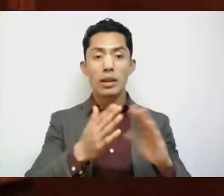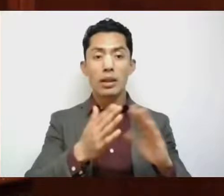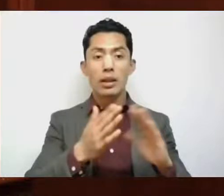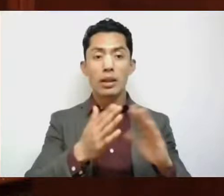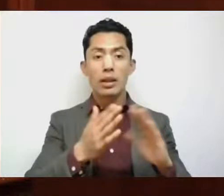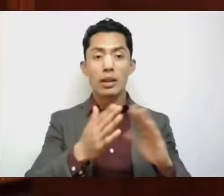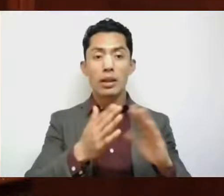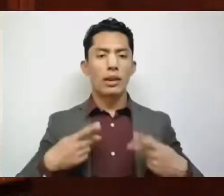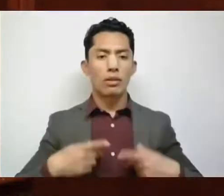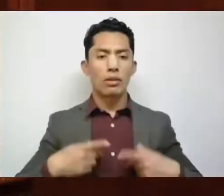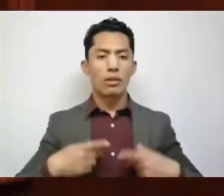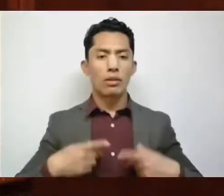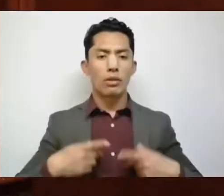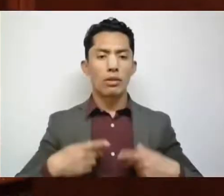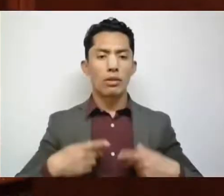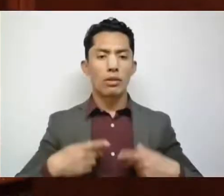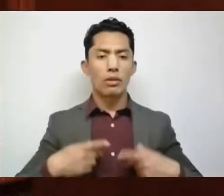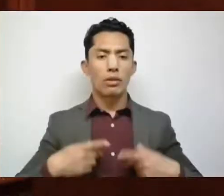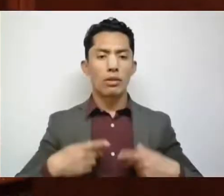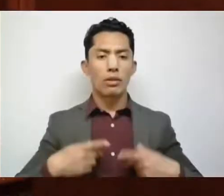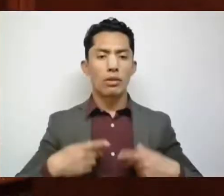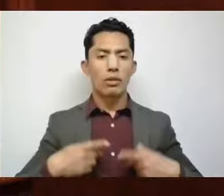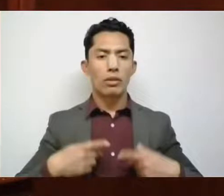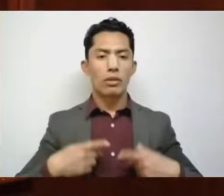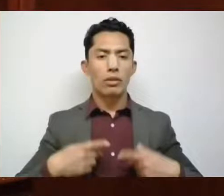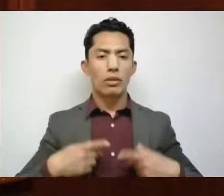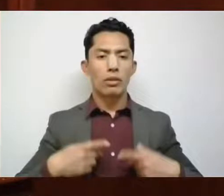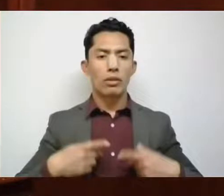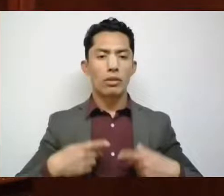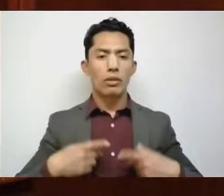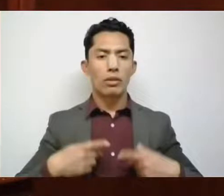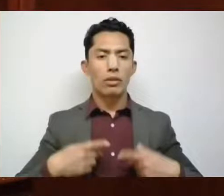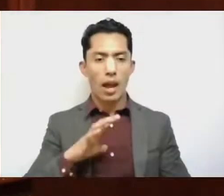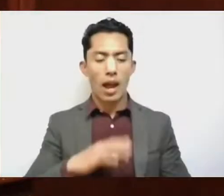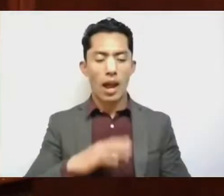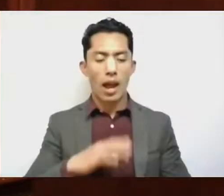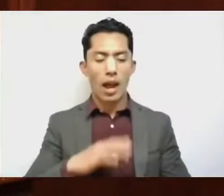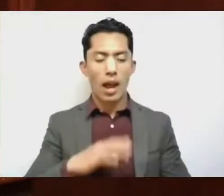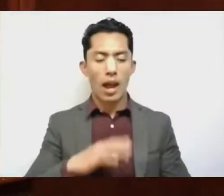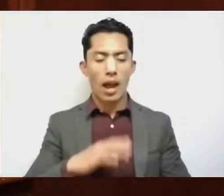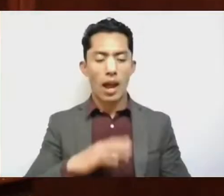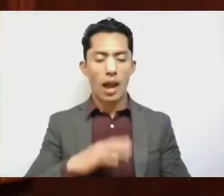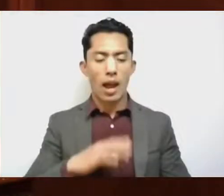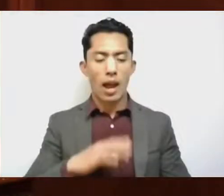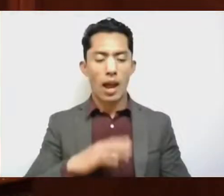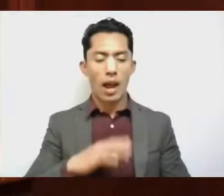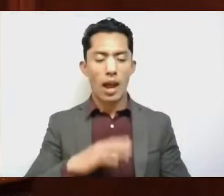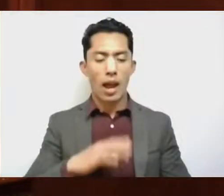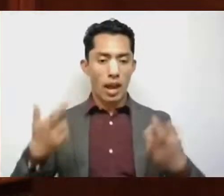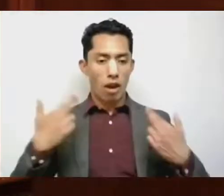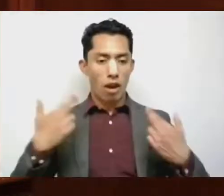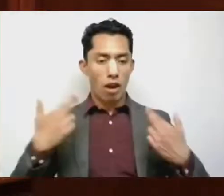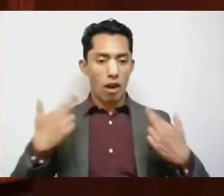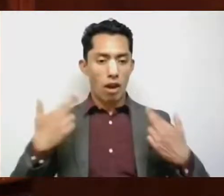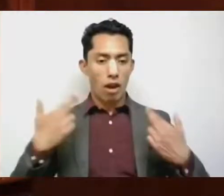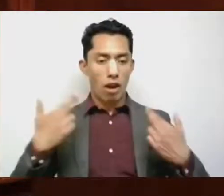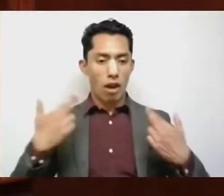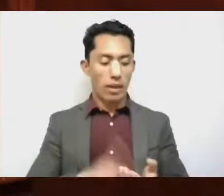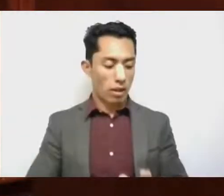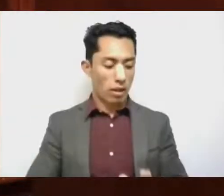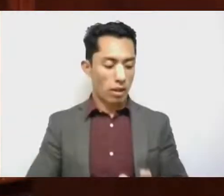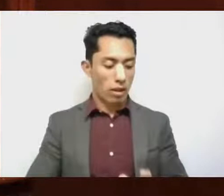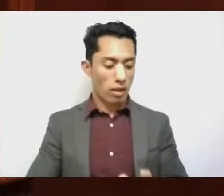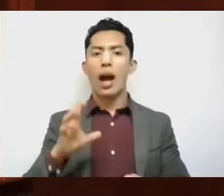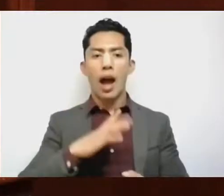mismo IMEVIS, plenamente identificados con gafetes e indumentaria, porque existen